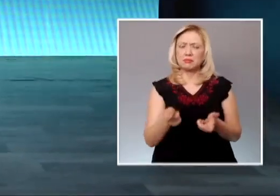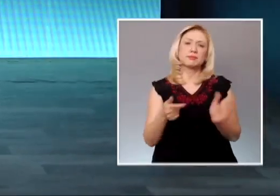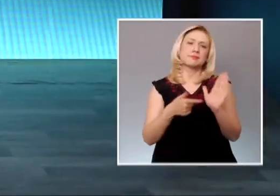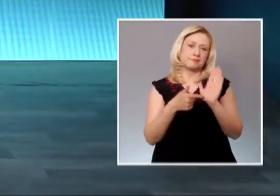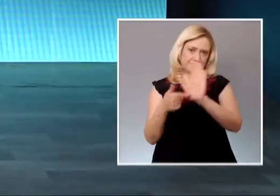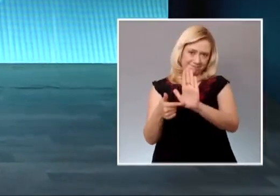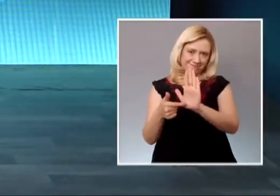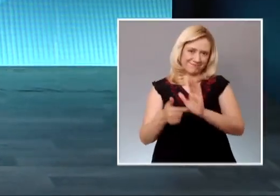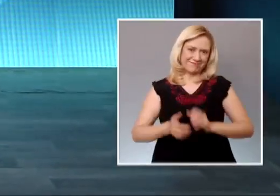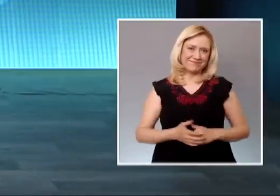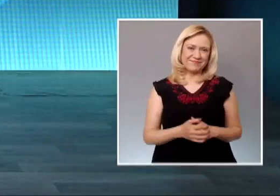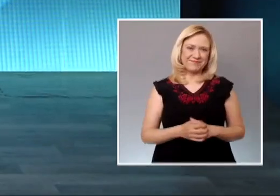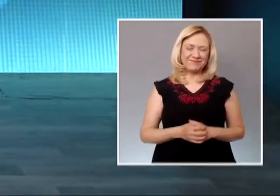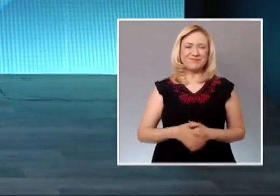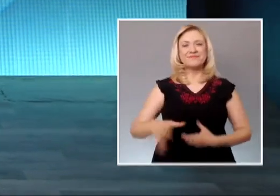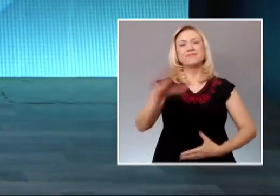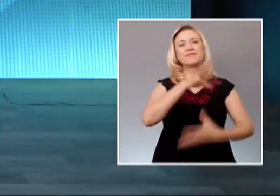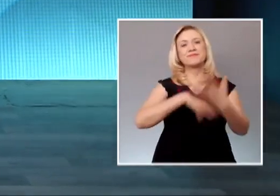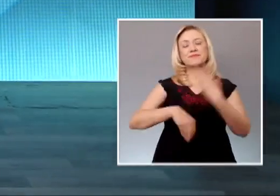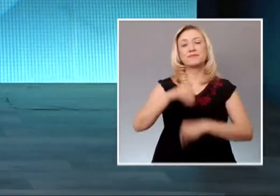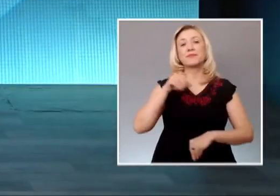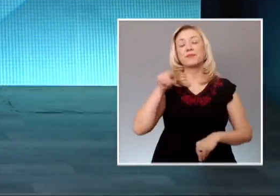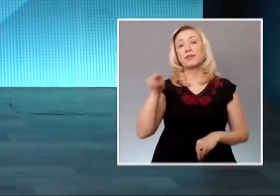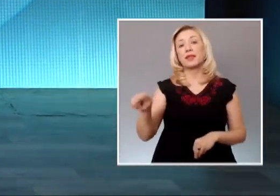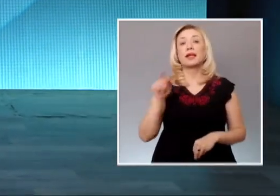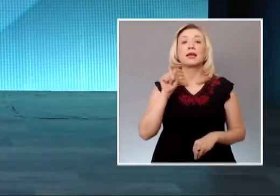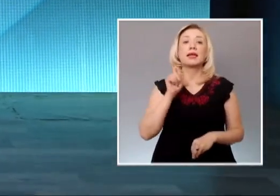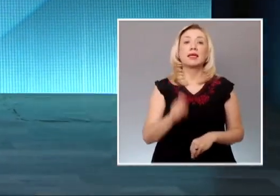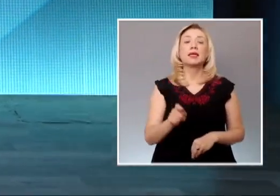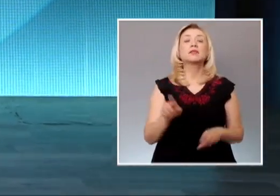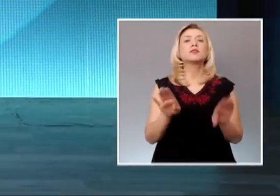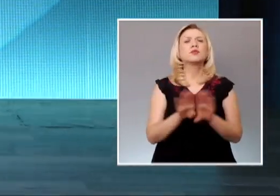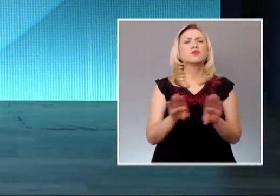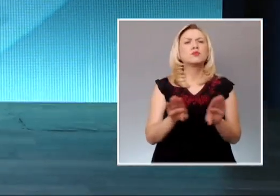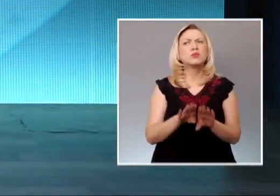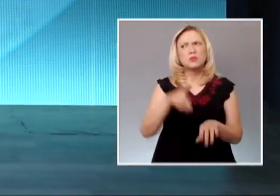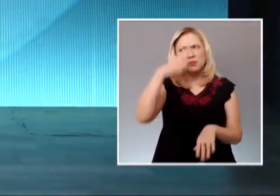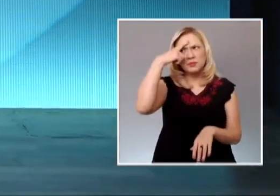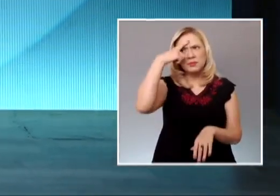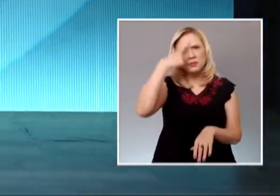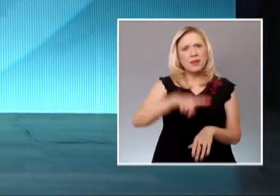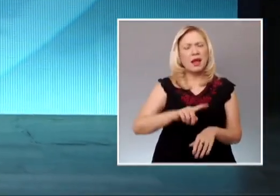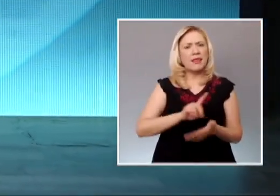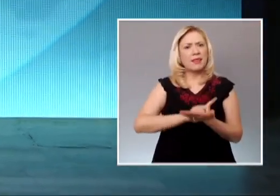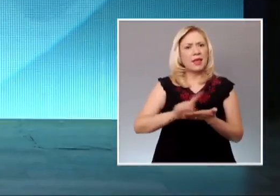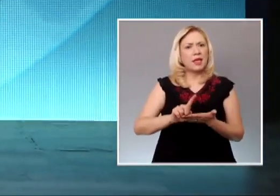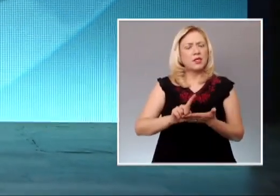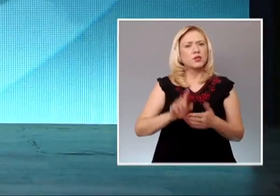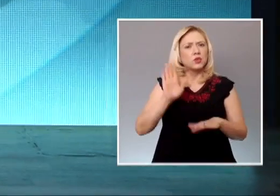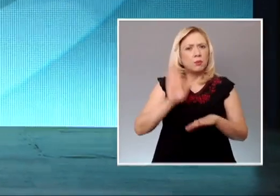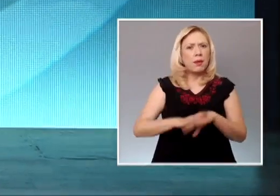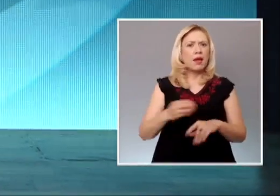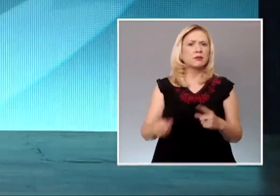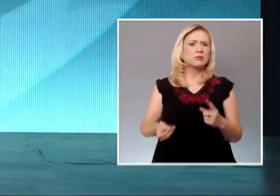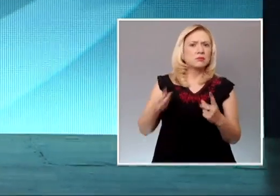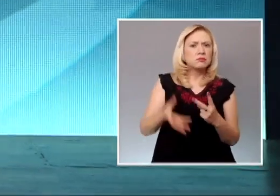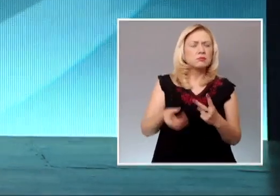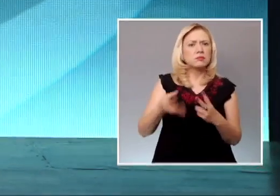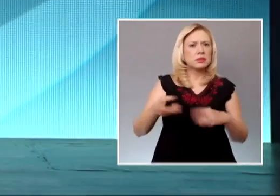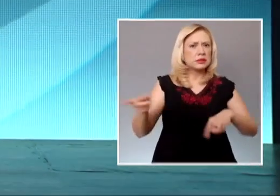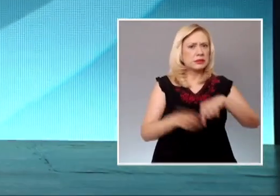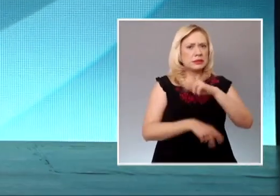Por otra parte, el test de proporcionalidad es una de las herramientas más utilizadas entre los jueces para resolver la